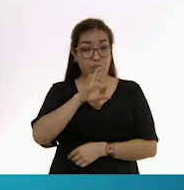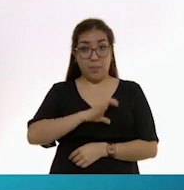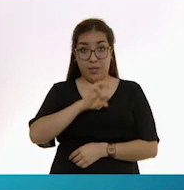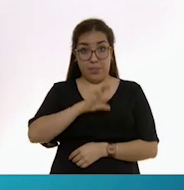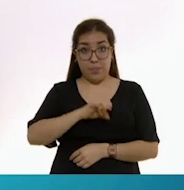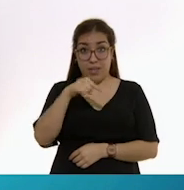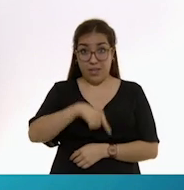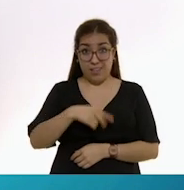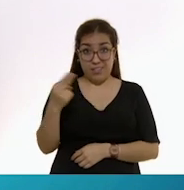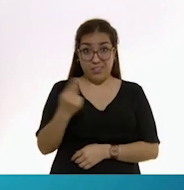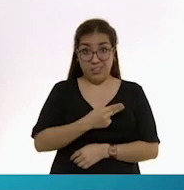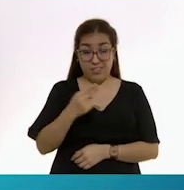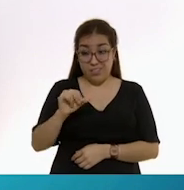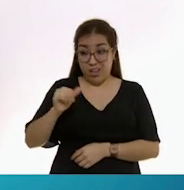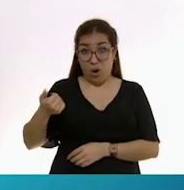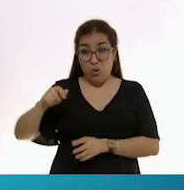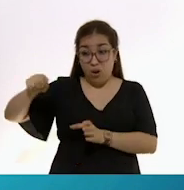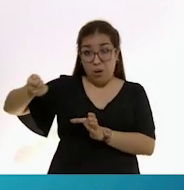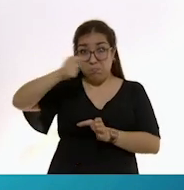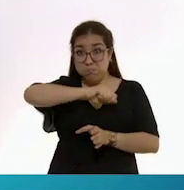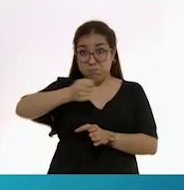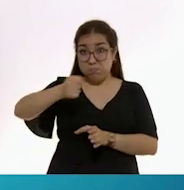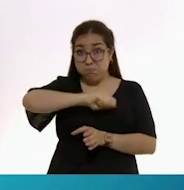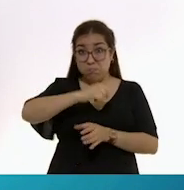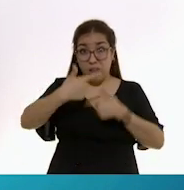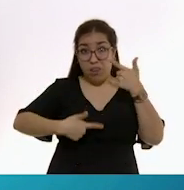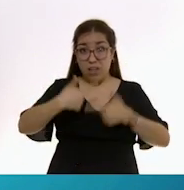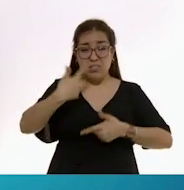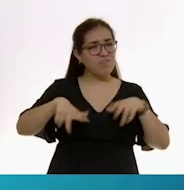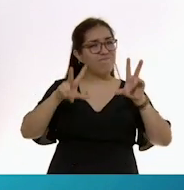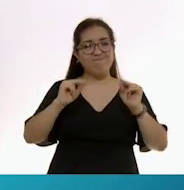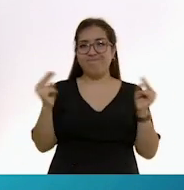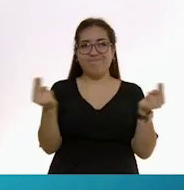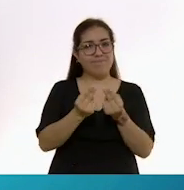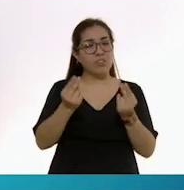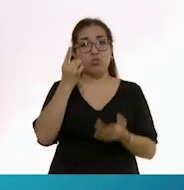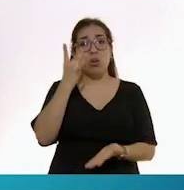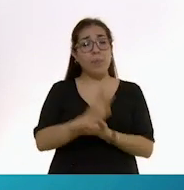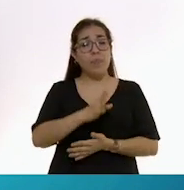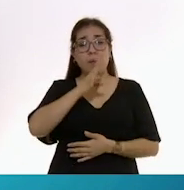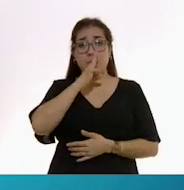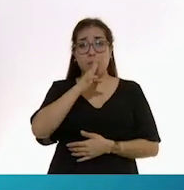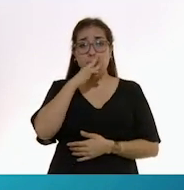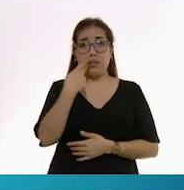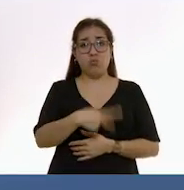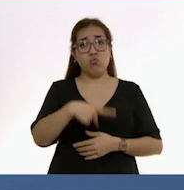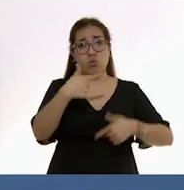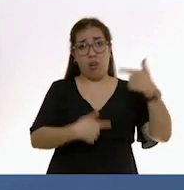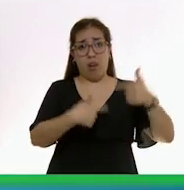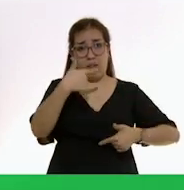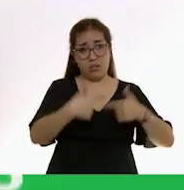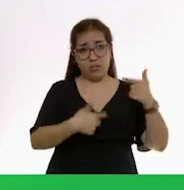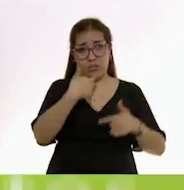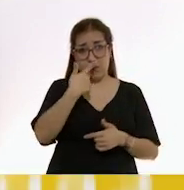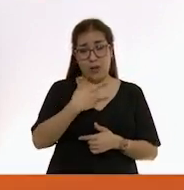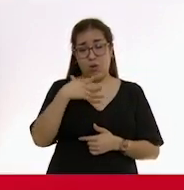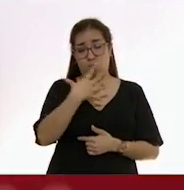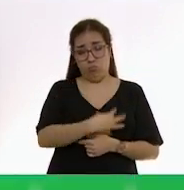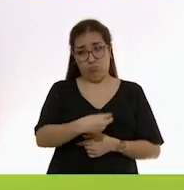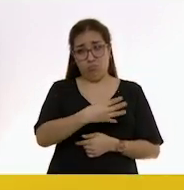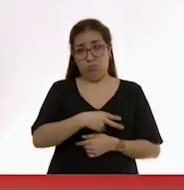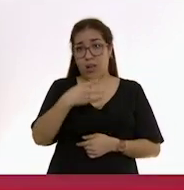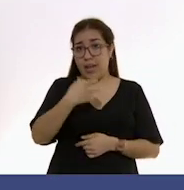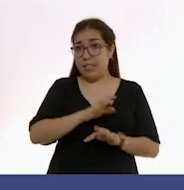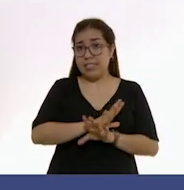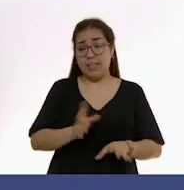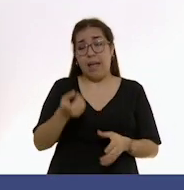necesita fórmula ni otros tipos de leche. La leche materna es mucho mejor que la fórmula. Ya tiene las proteínas,